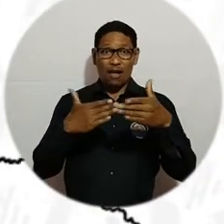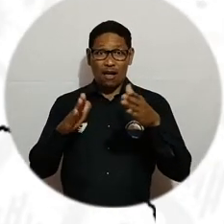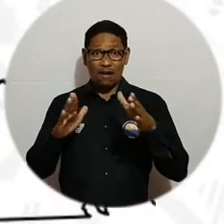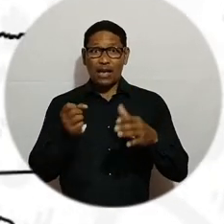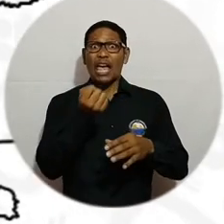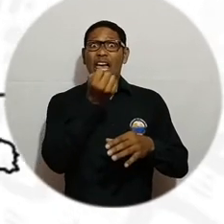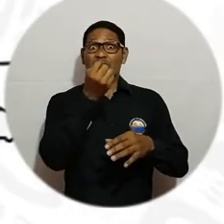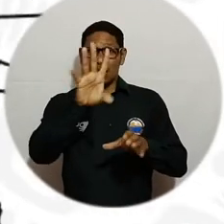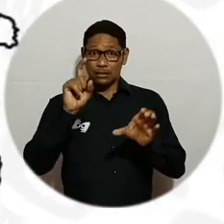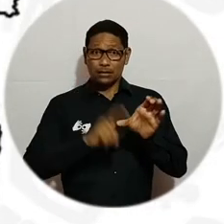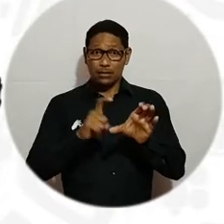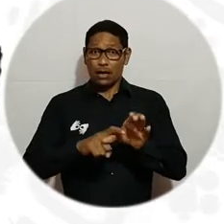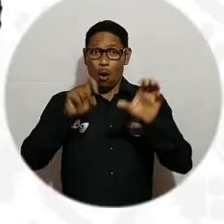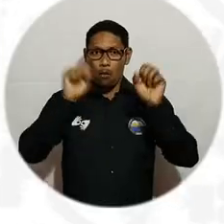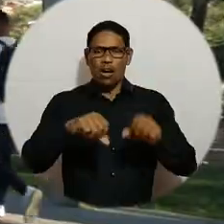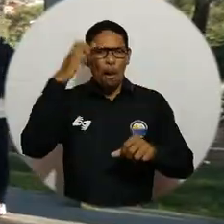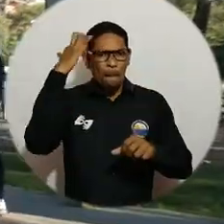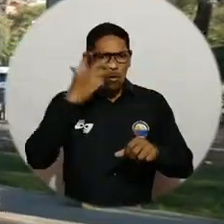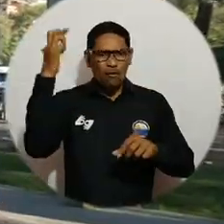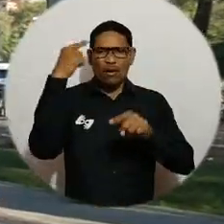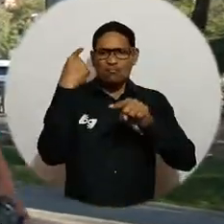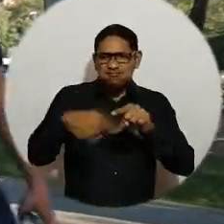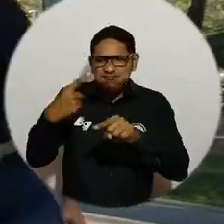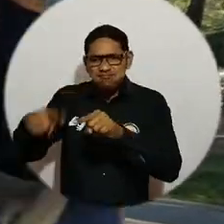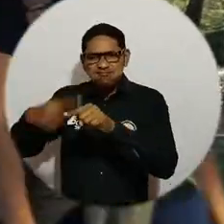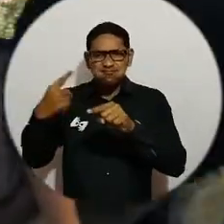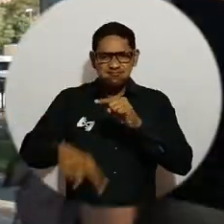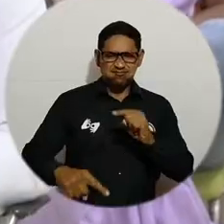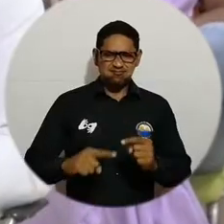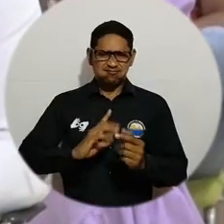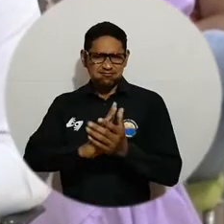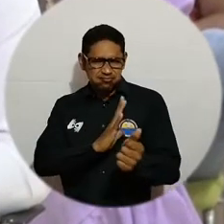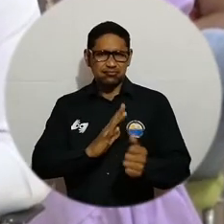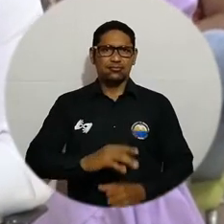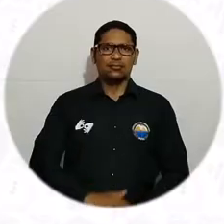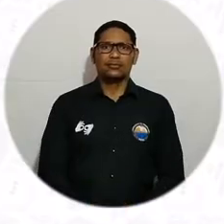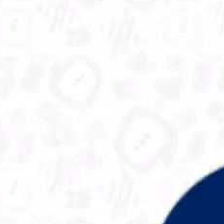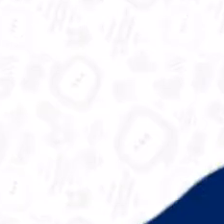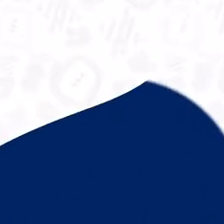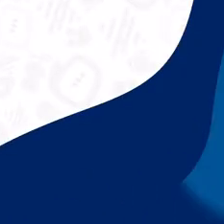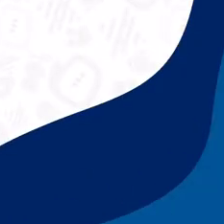tiene abiertas las inscripciones con 15 plazas disponibles para profesionales de distintas áreas del saber.